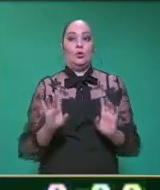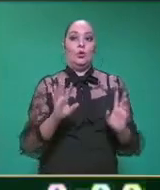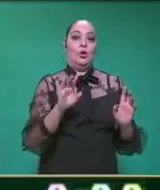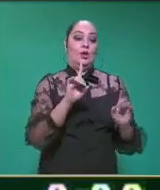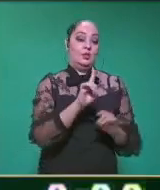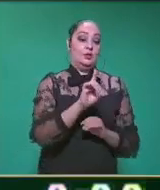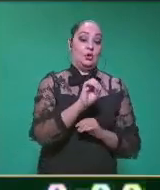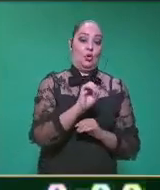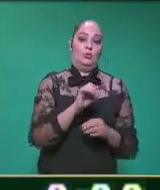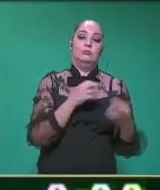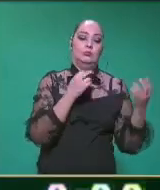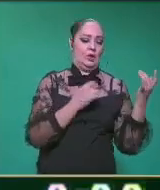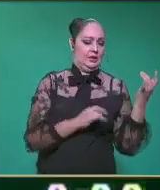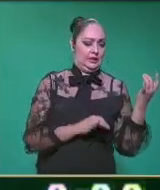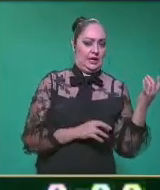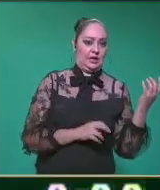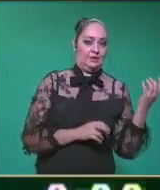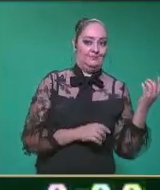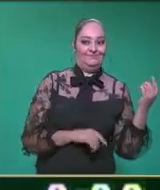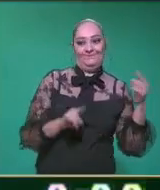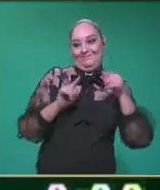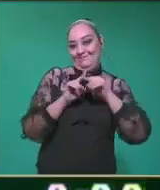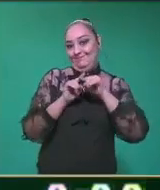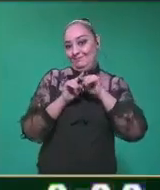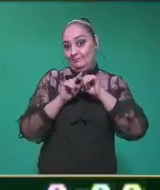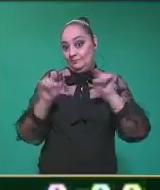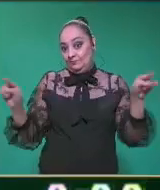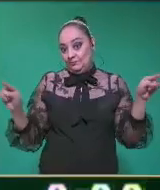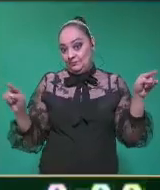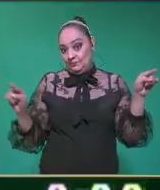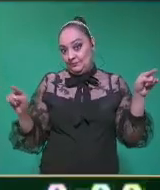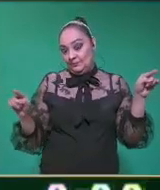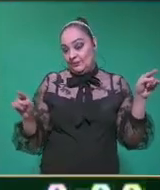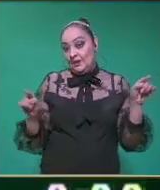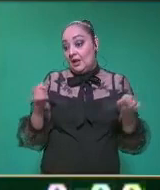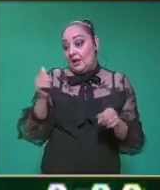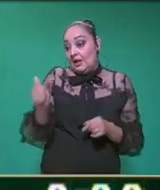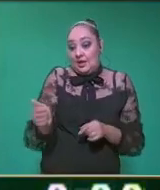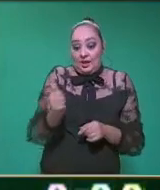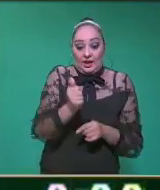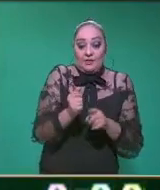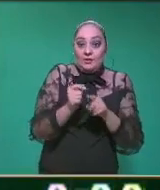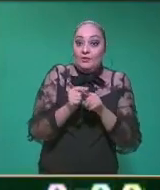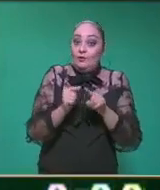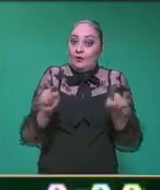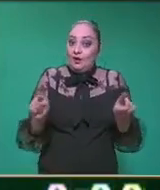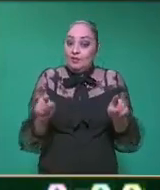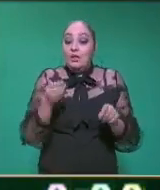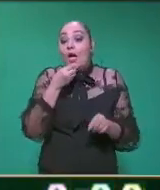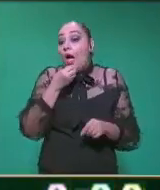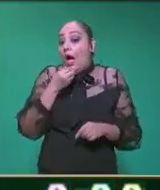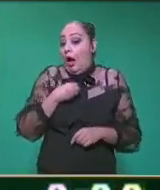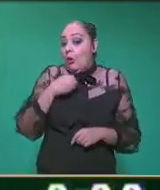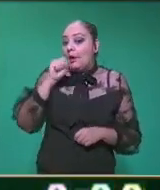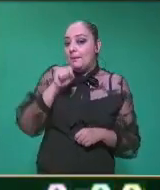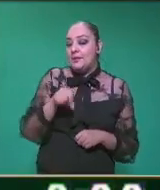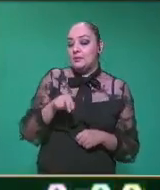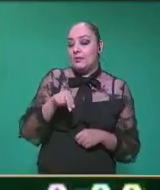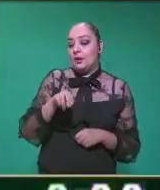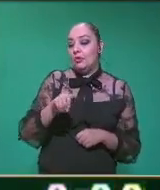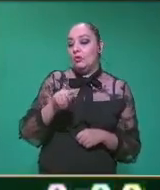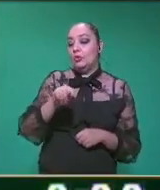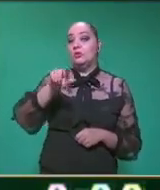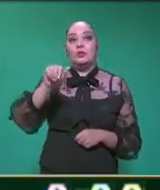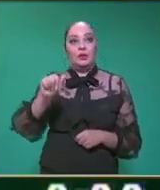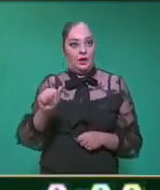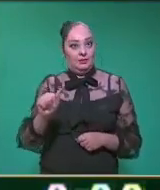guitarra... Claro, se escucha diferente. Es la diferenciación entre cada uno de los sonidos. Entonces, eso es algo muy